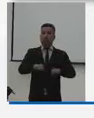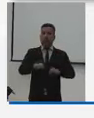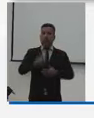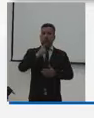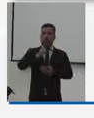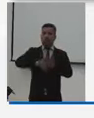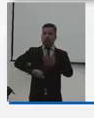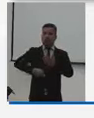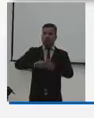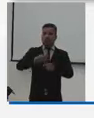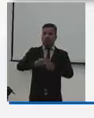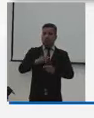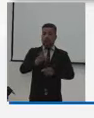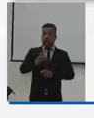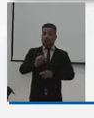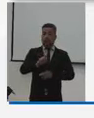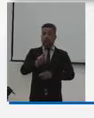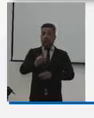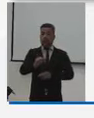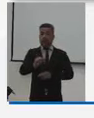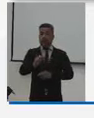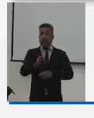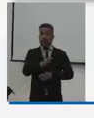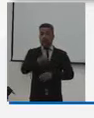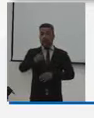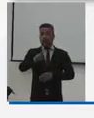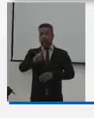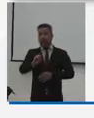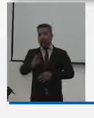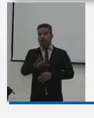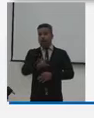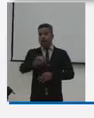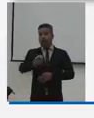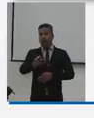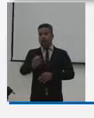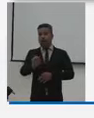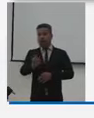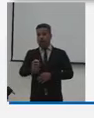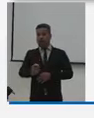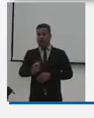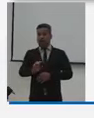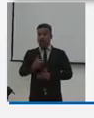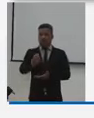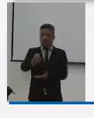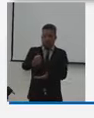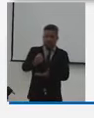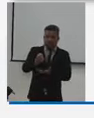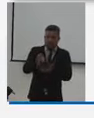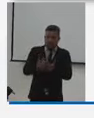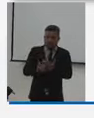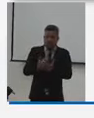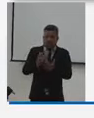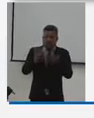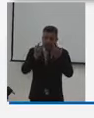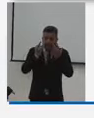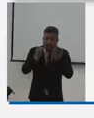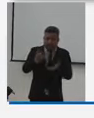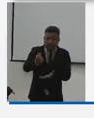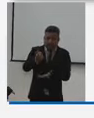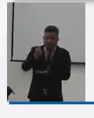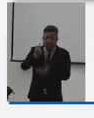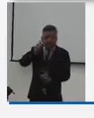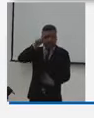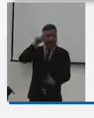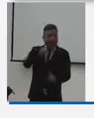pro deporte recursos que le van a llegar nuevos frescos y directamente para el sector